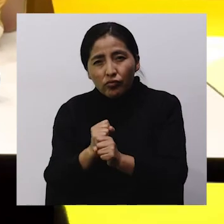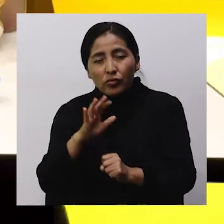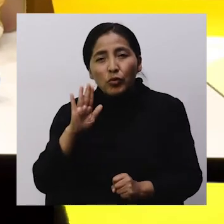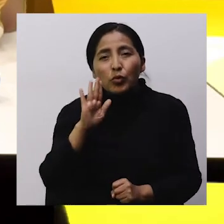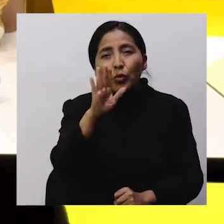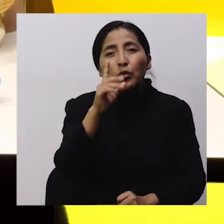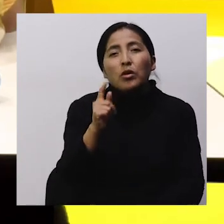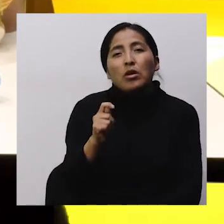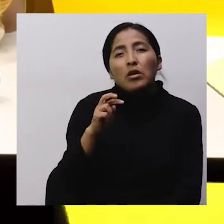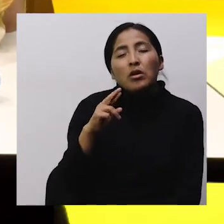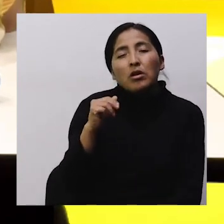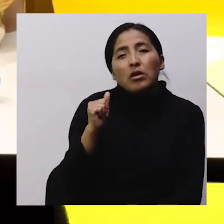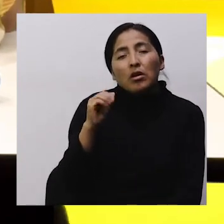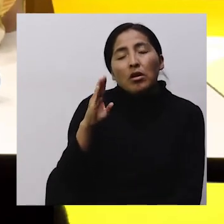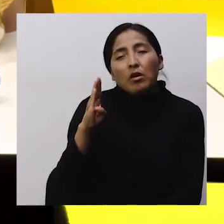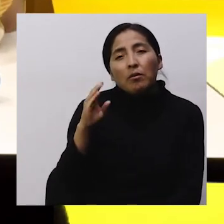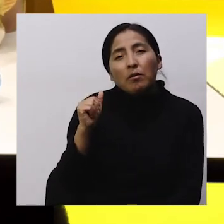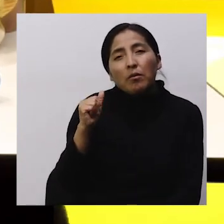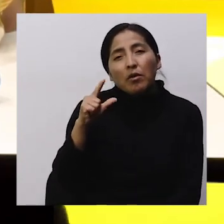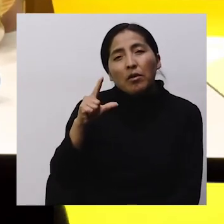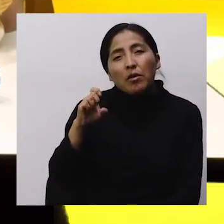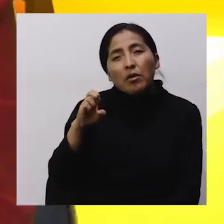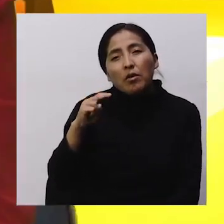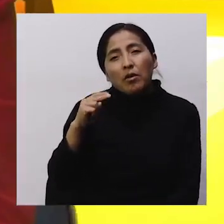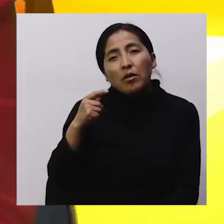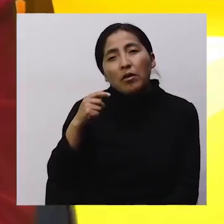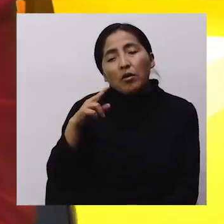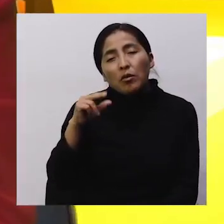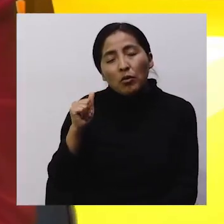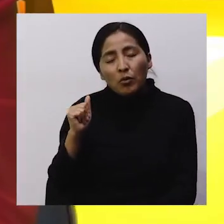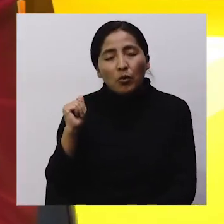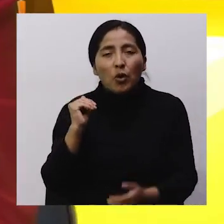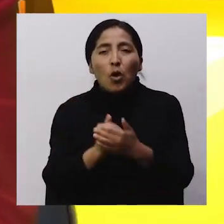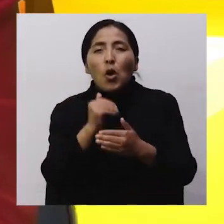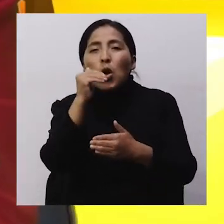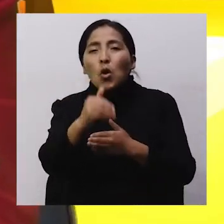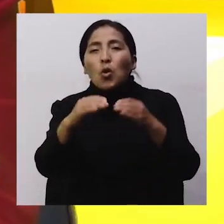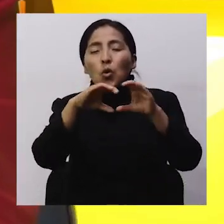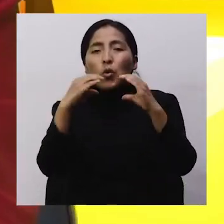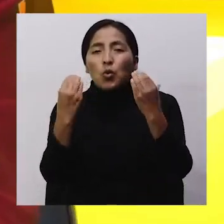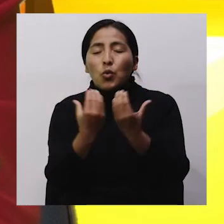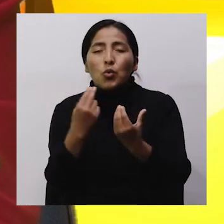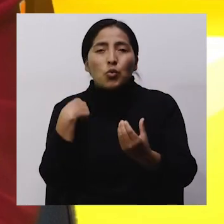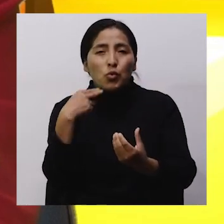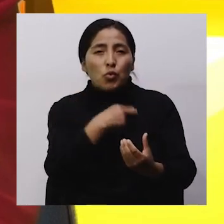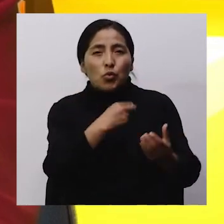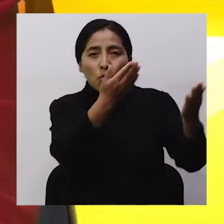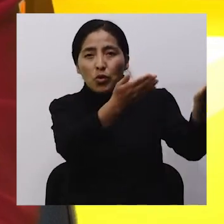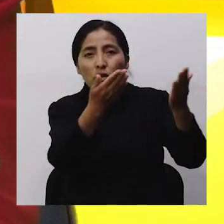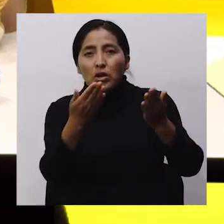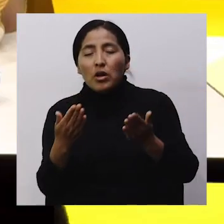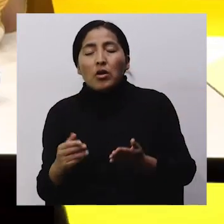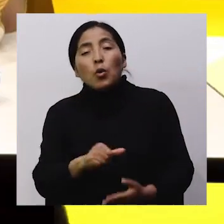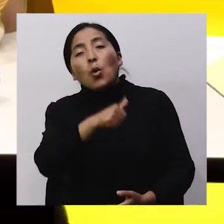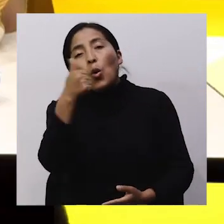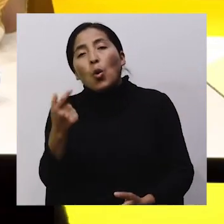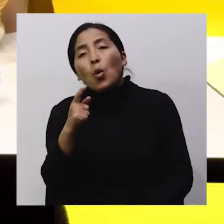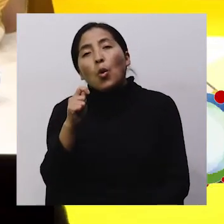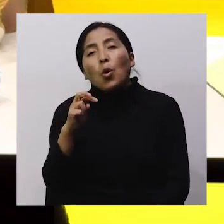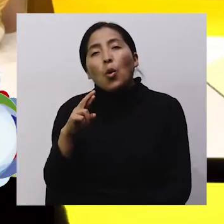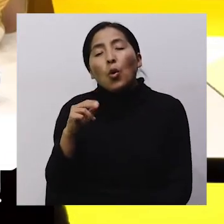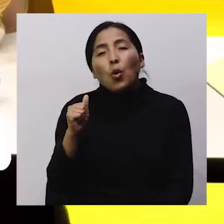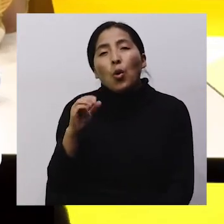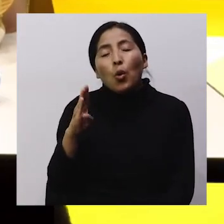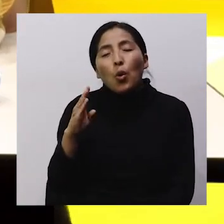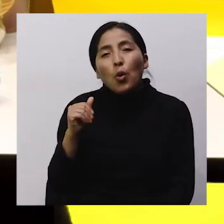Ah, exacto Muy bien Y nosotros también Para la próxima clase Con Maya Traeremos unos trabalenguas propios ¿En